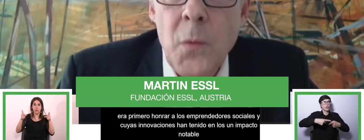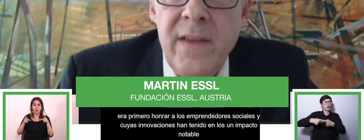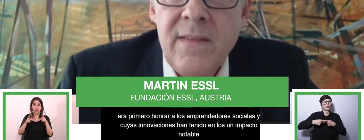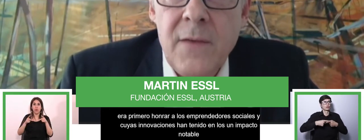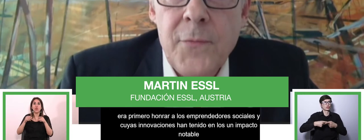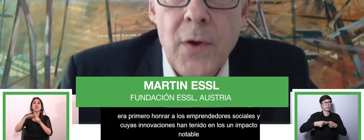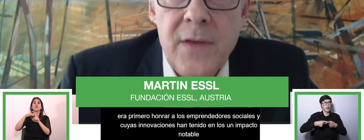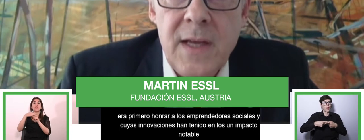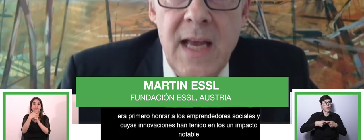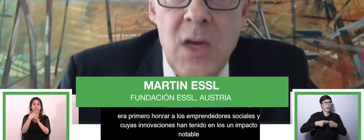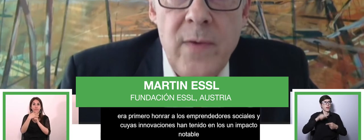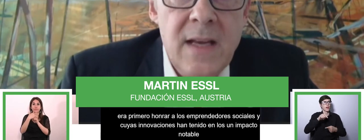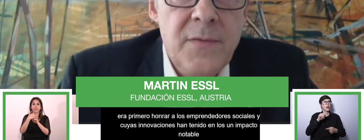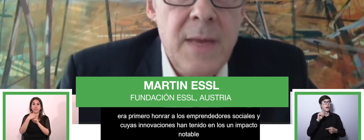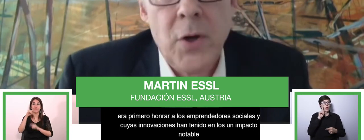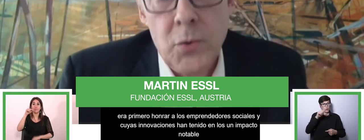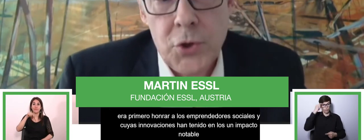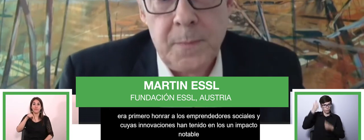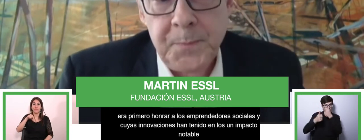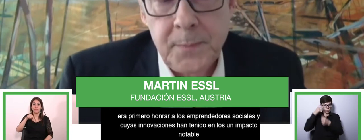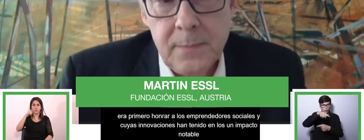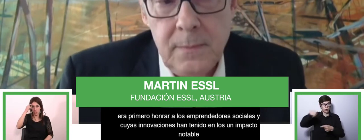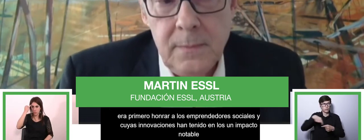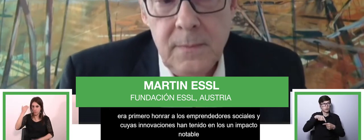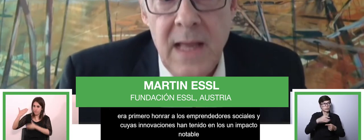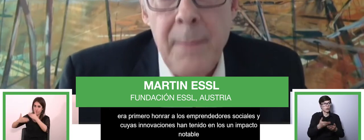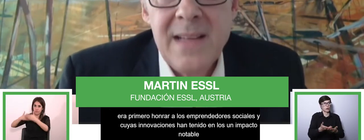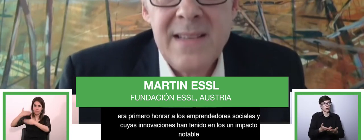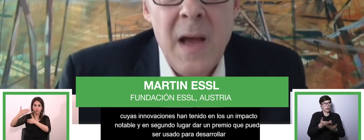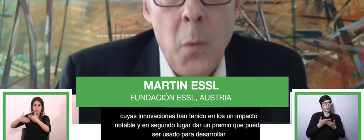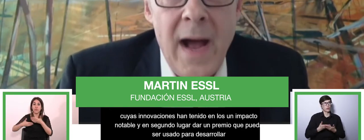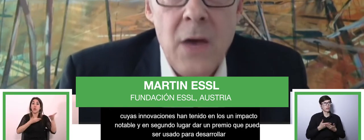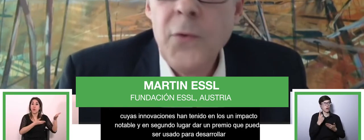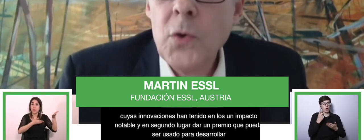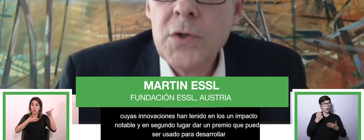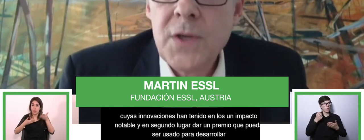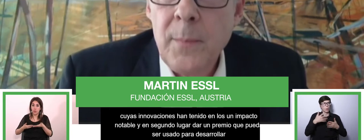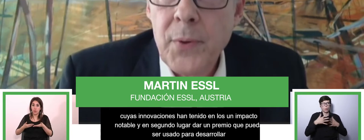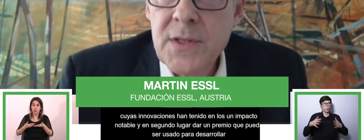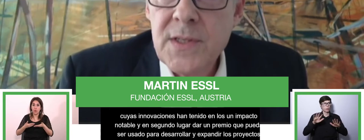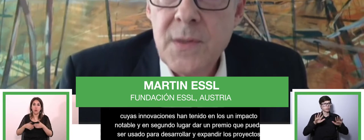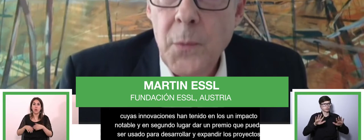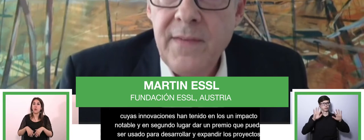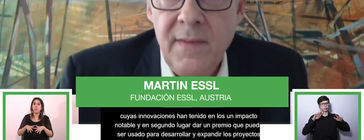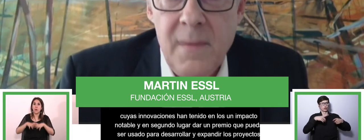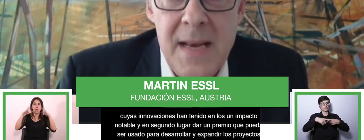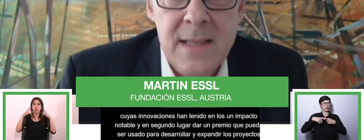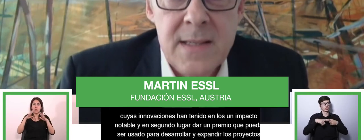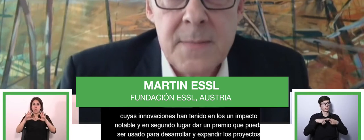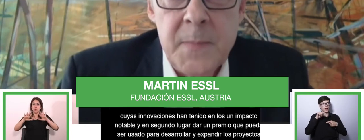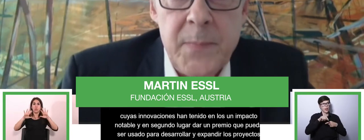with a further innovative approach. But why focus on persons with